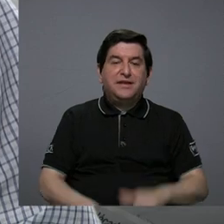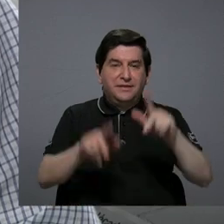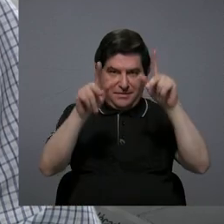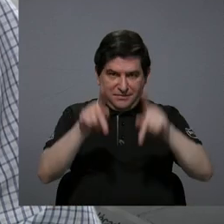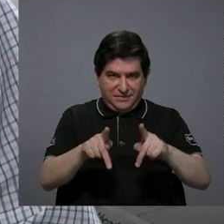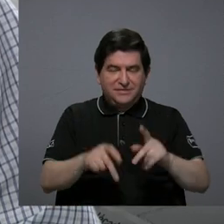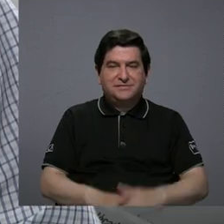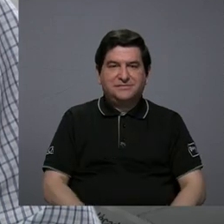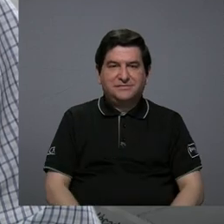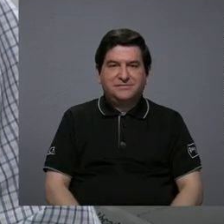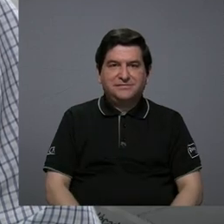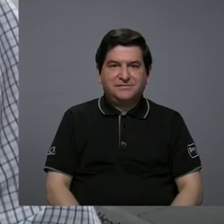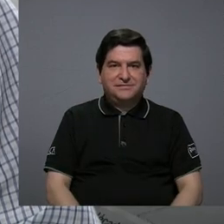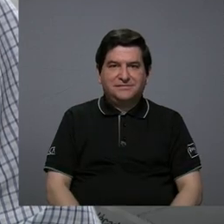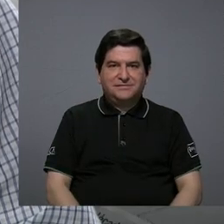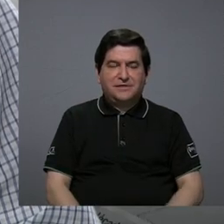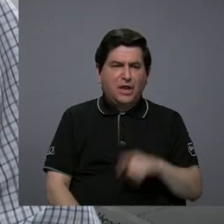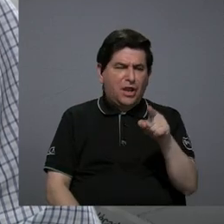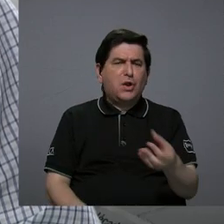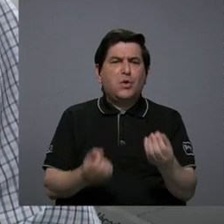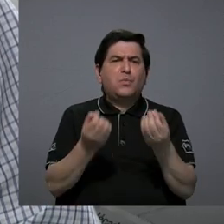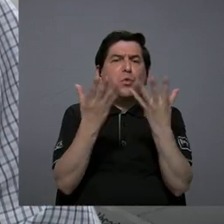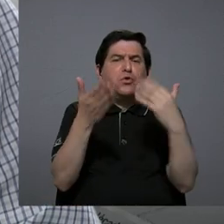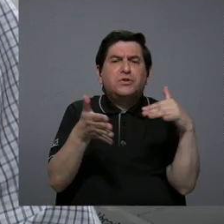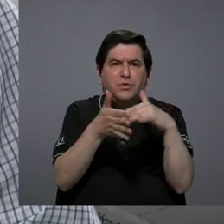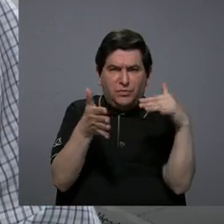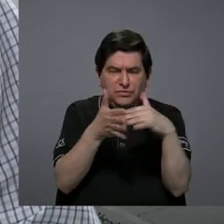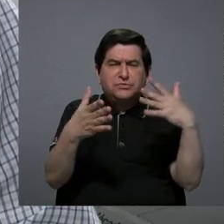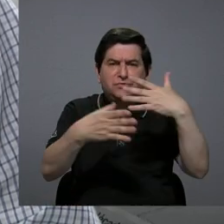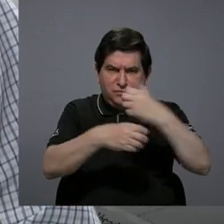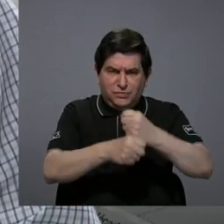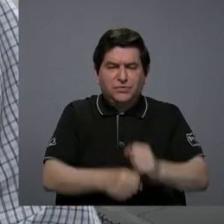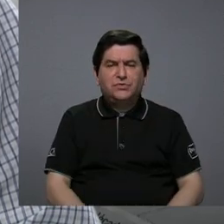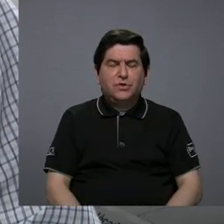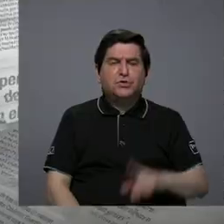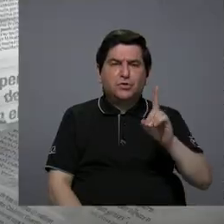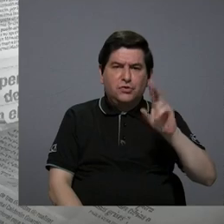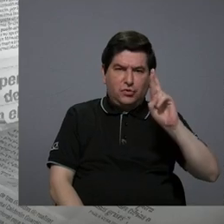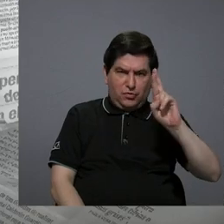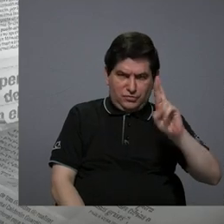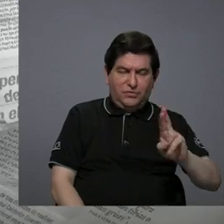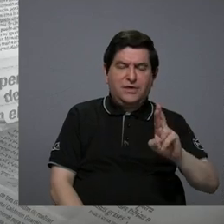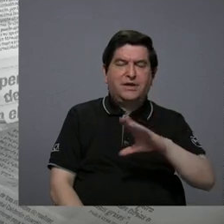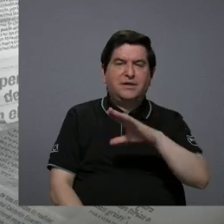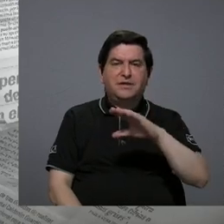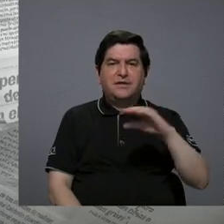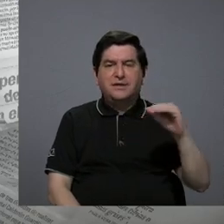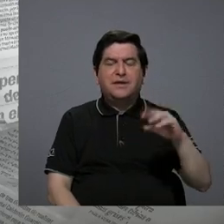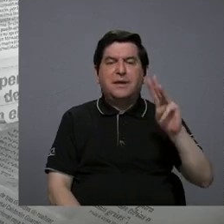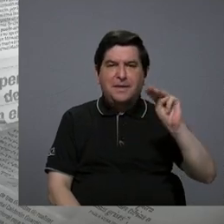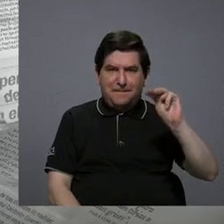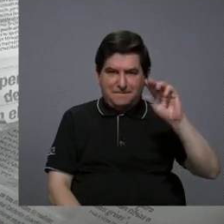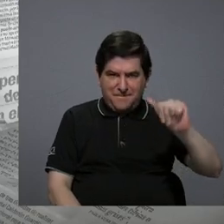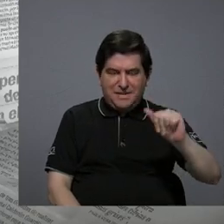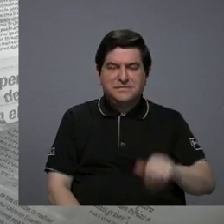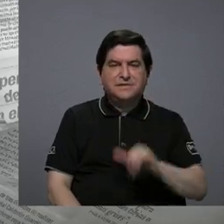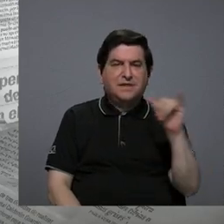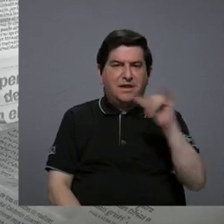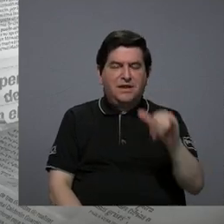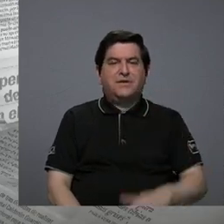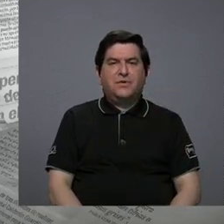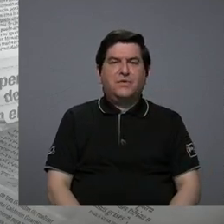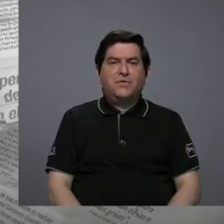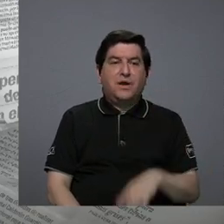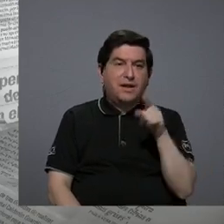persona que ha hecho muchos estudios más, ha sacado doctorados, maestría, doctorado y también